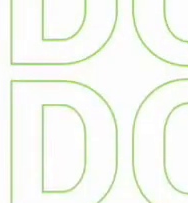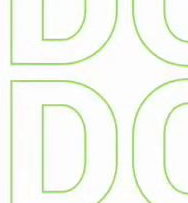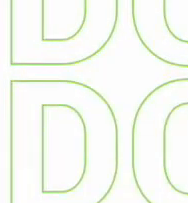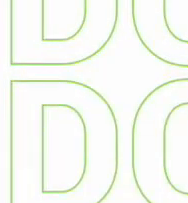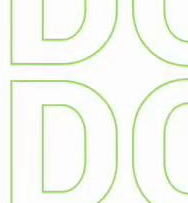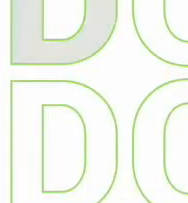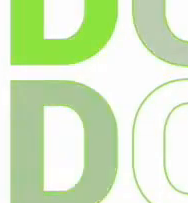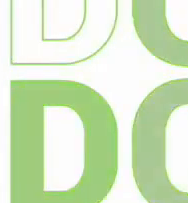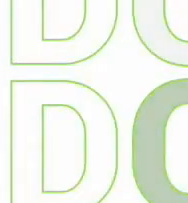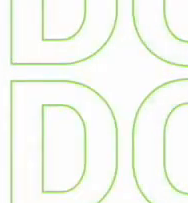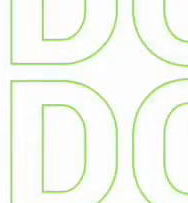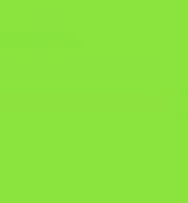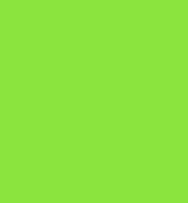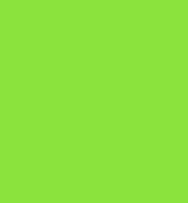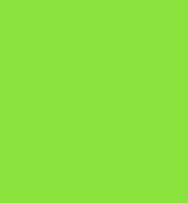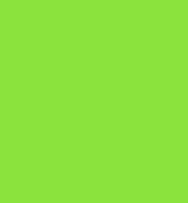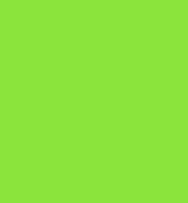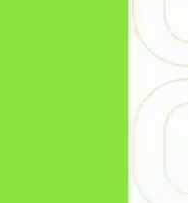Sigue viendo.